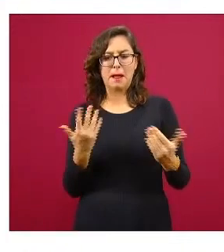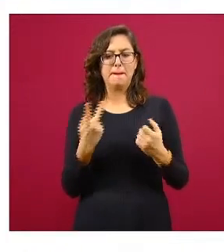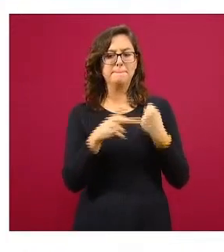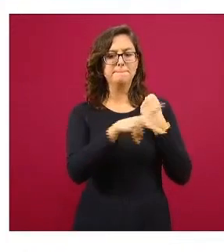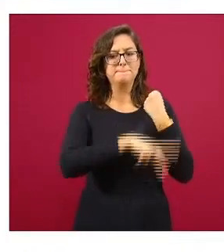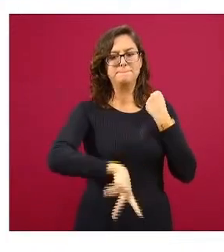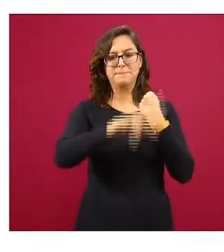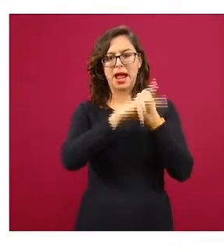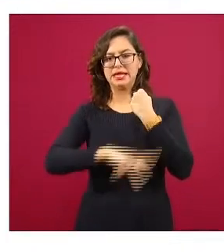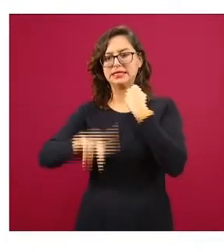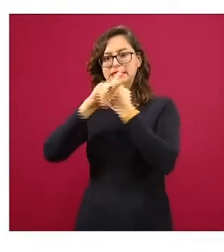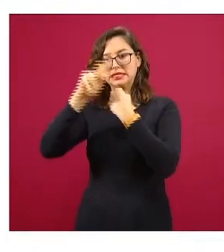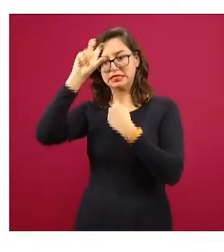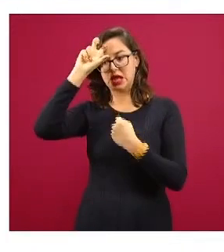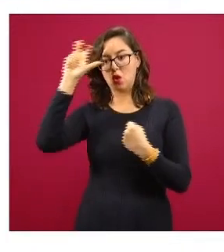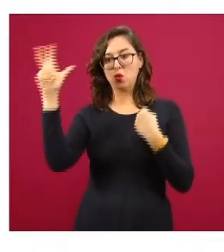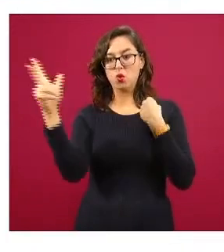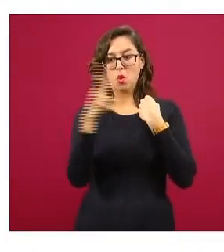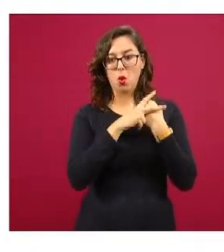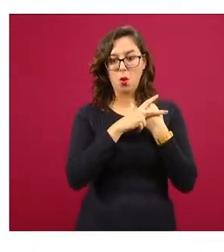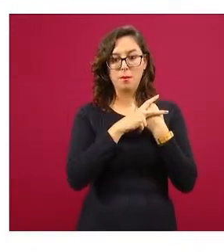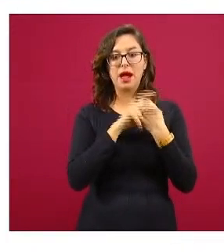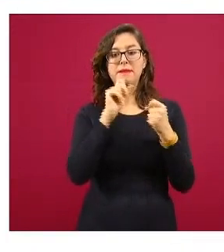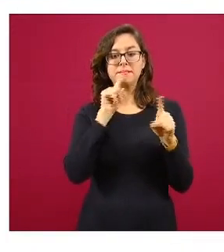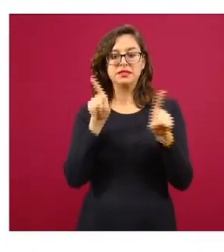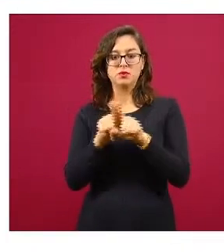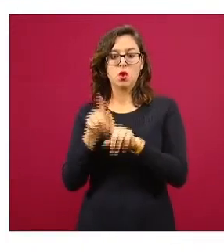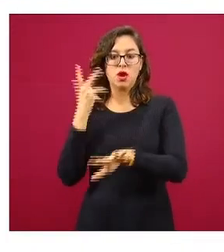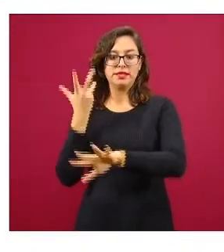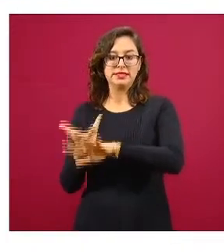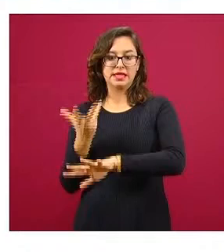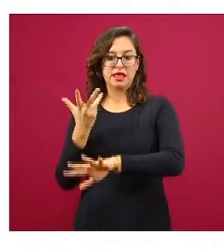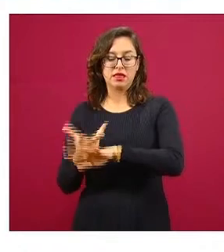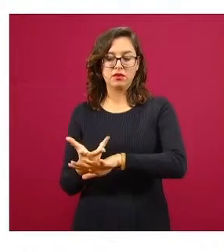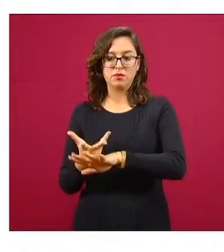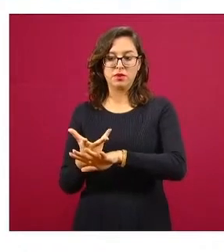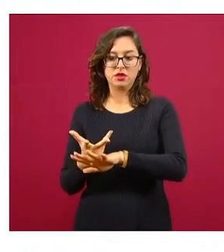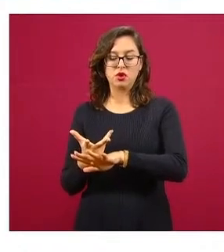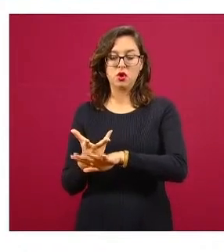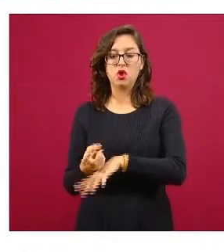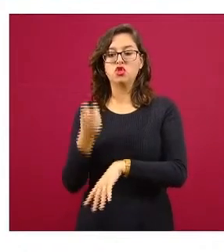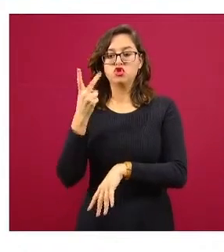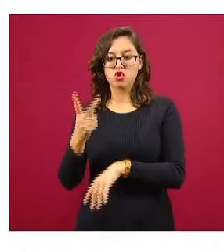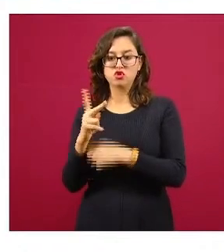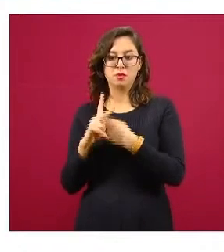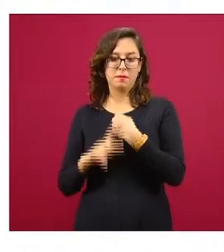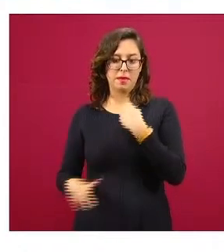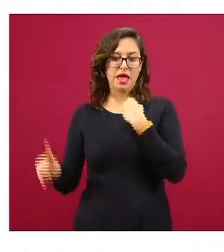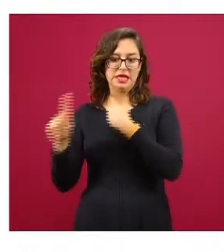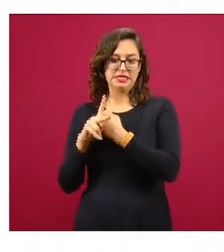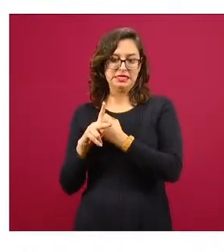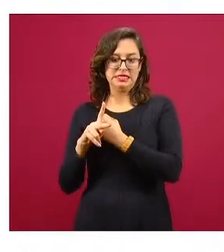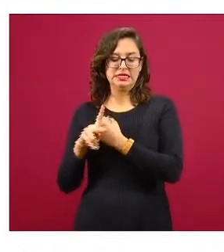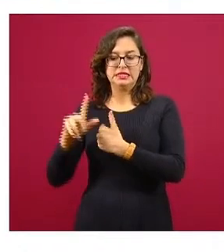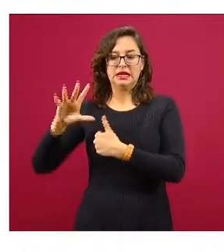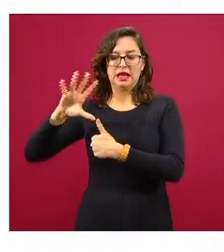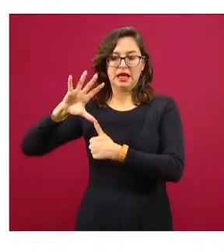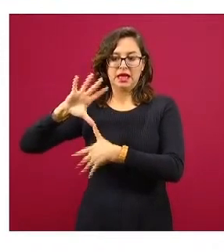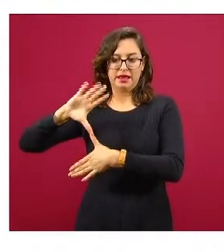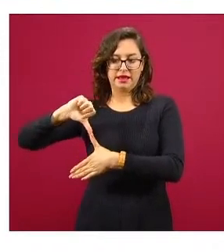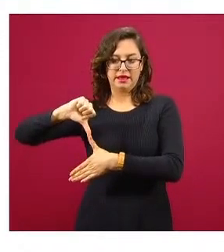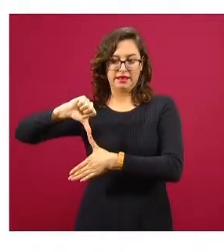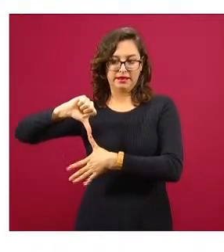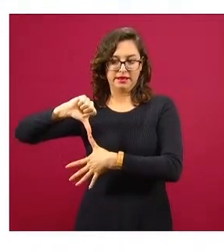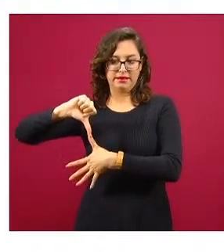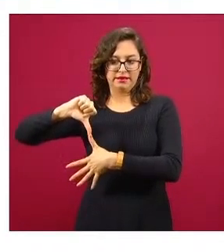países europeos Estados Unidos de las Américas y dos países andinos y podemos ver y eso